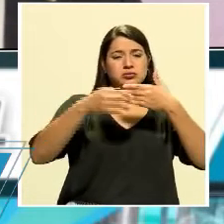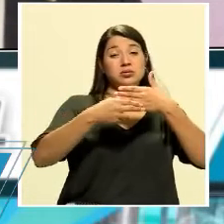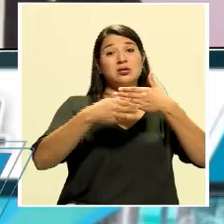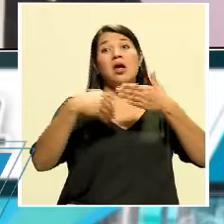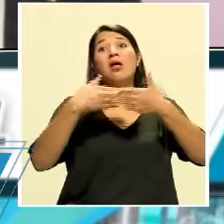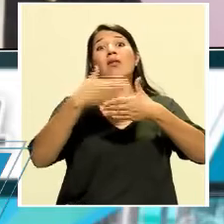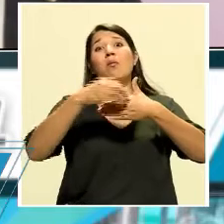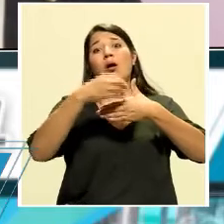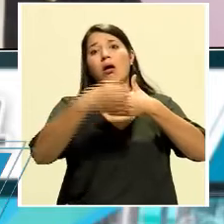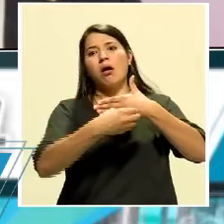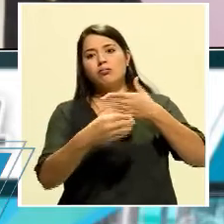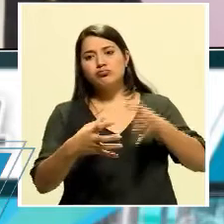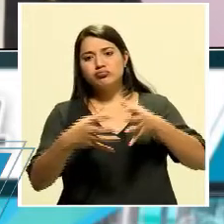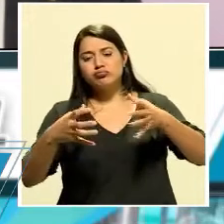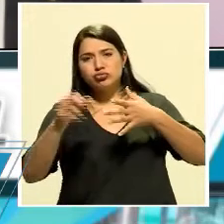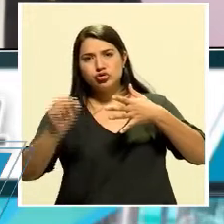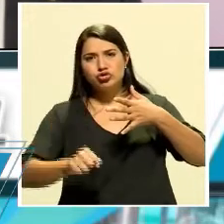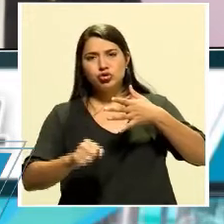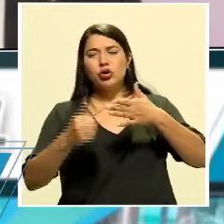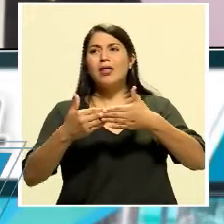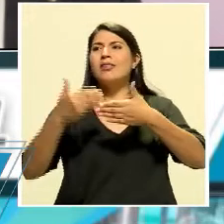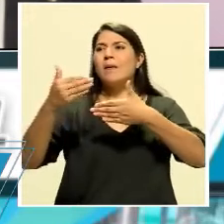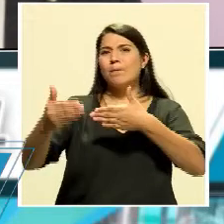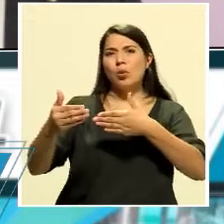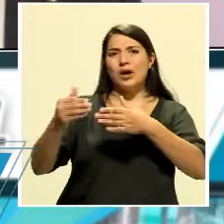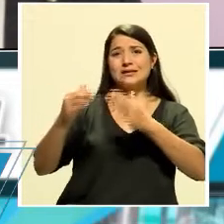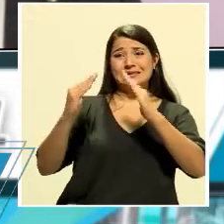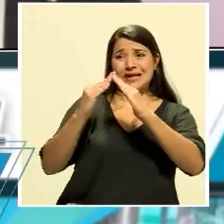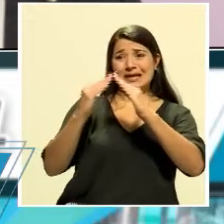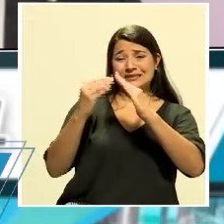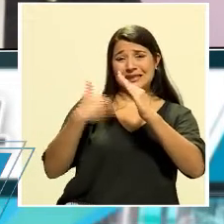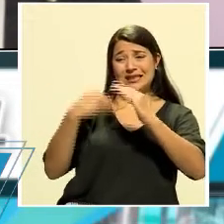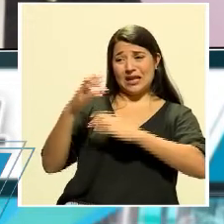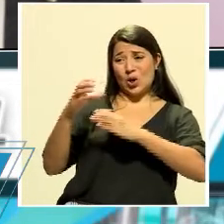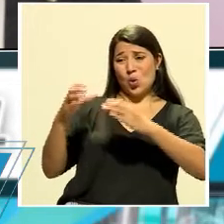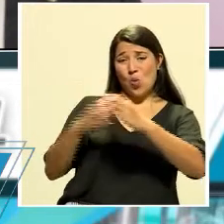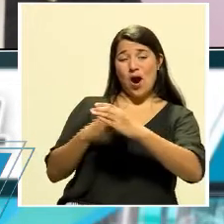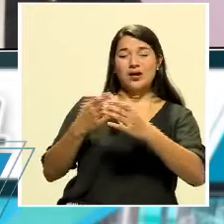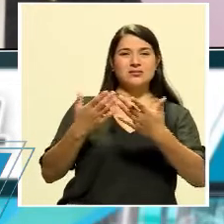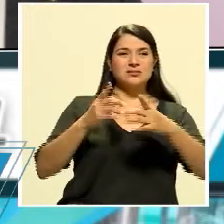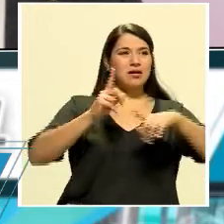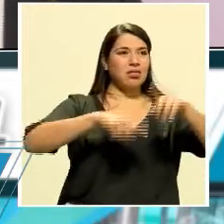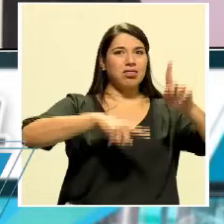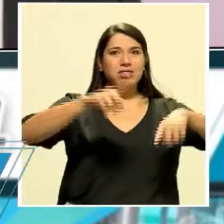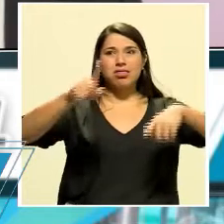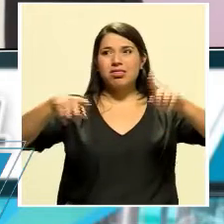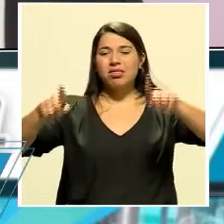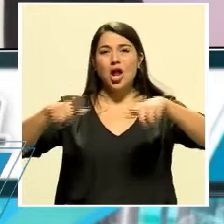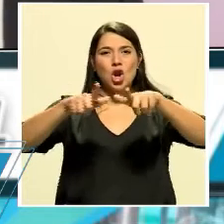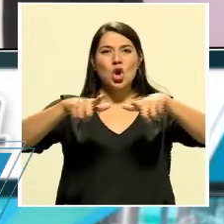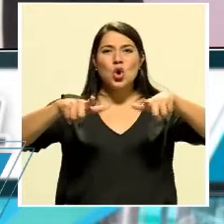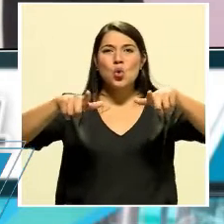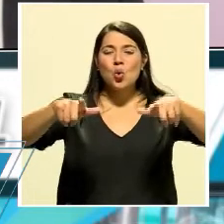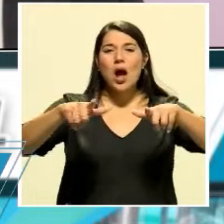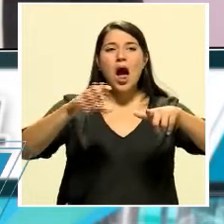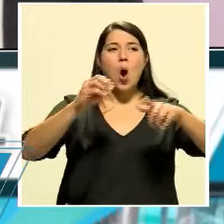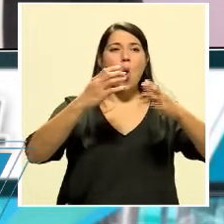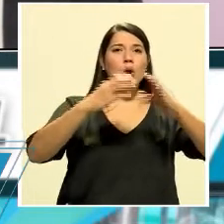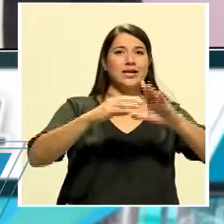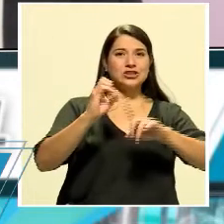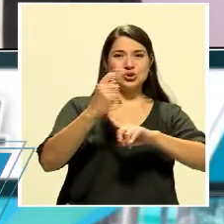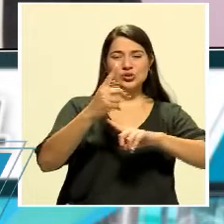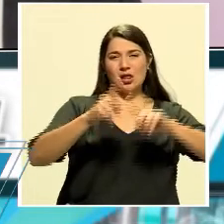en las cuarterías, en los aeropuertos, es decir, varía de lugar, varía de clase social,